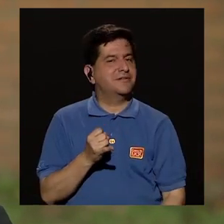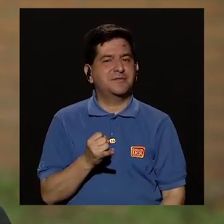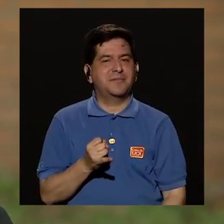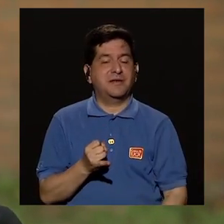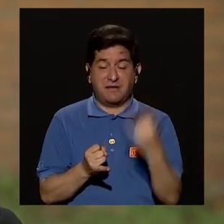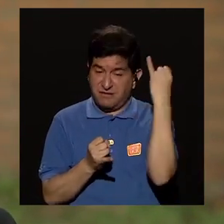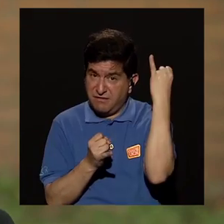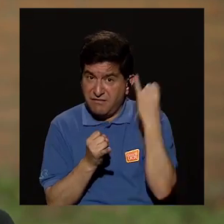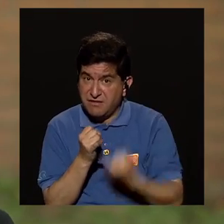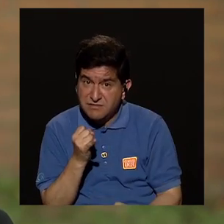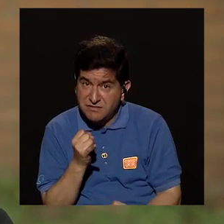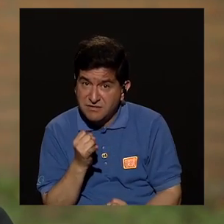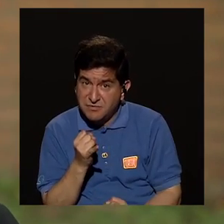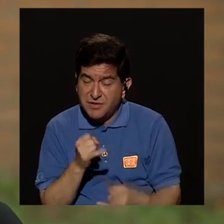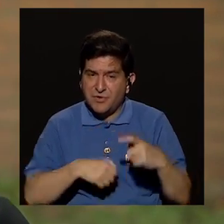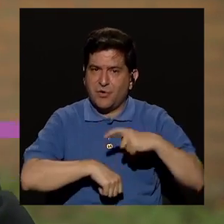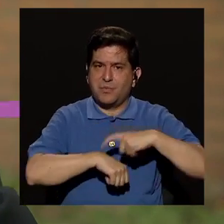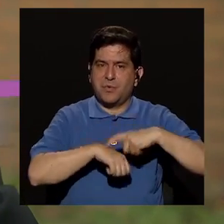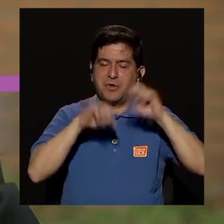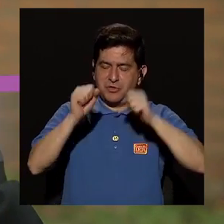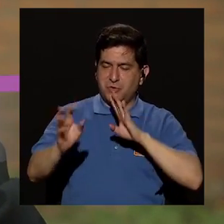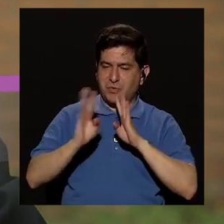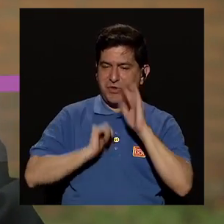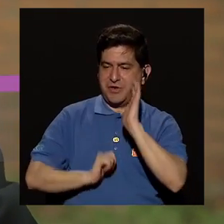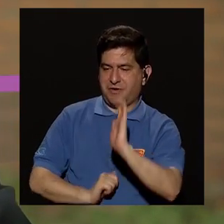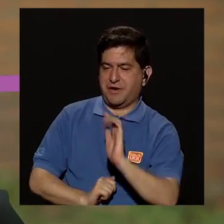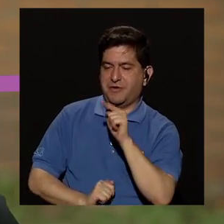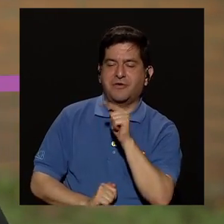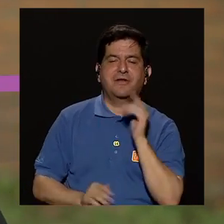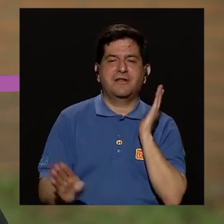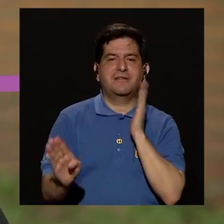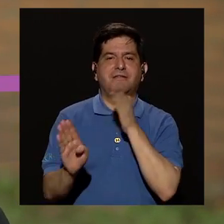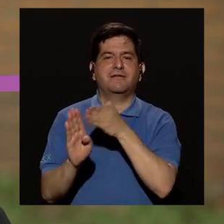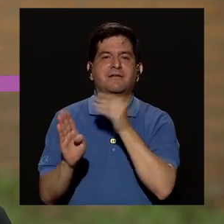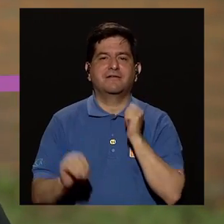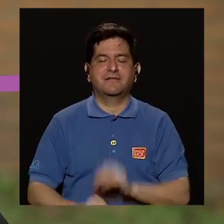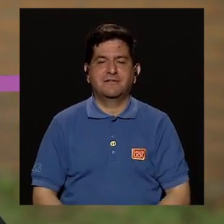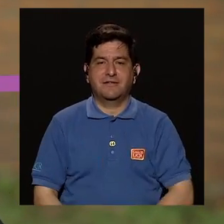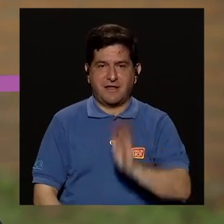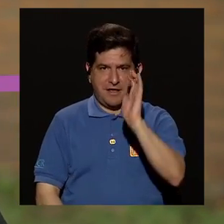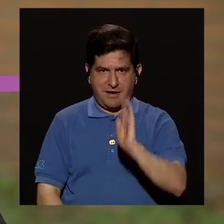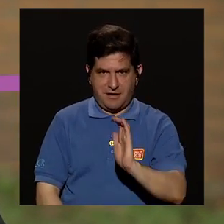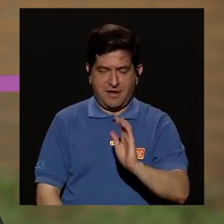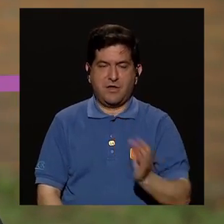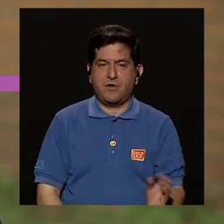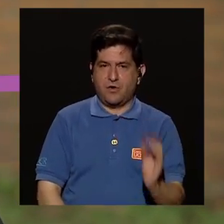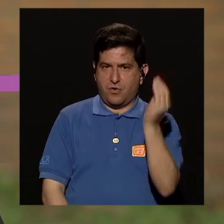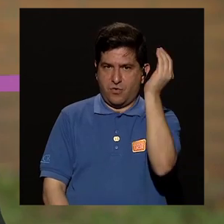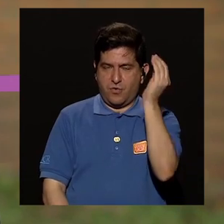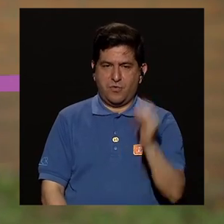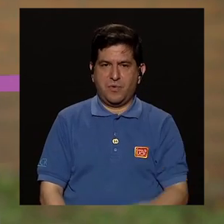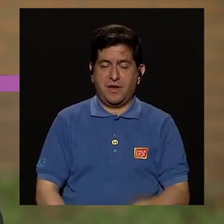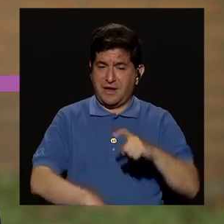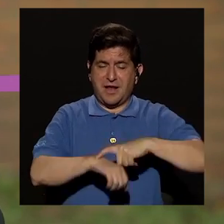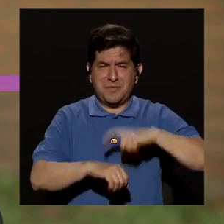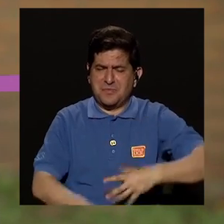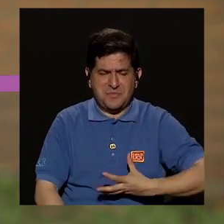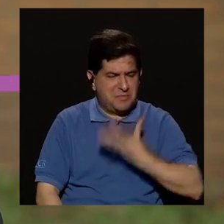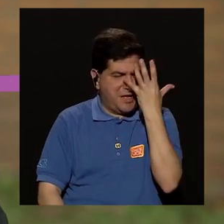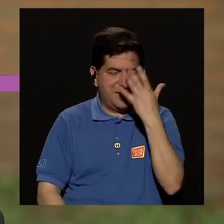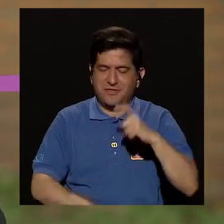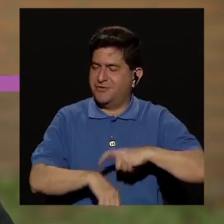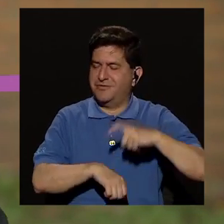y cuando pasa el berrinche es cuando podemos hablar con el niño o la niña cuando el niño o la niña o el adolescente están